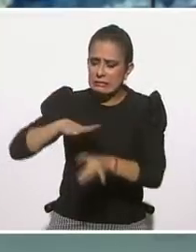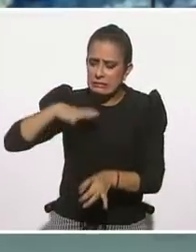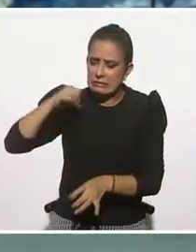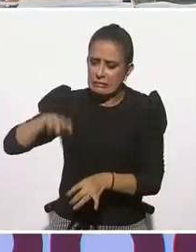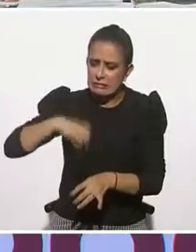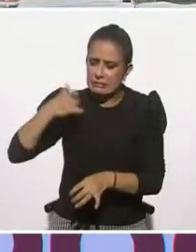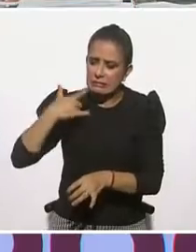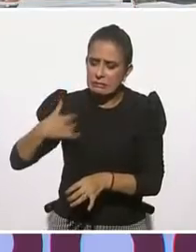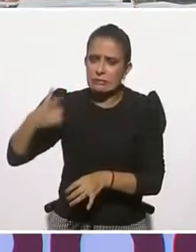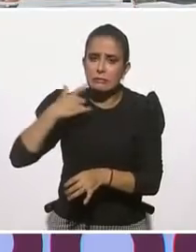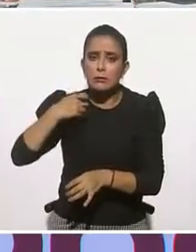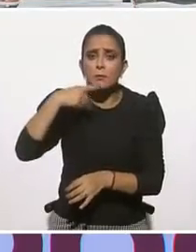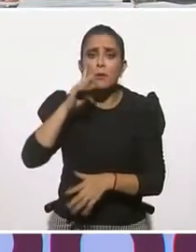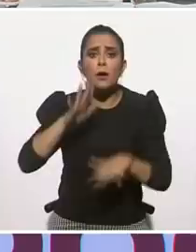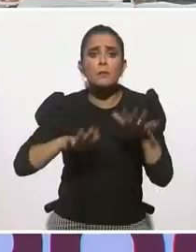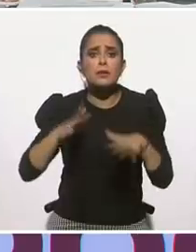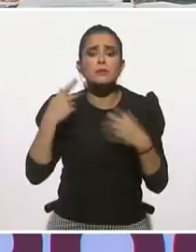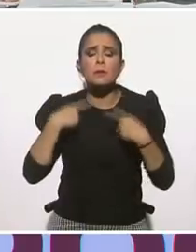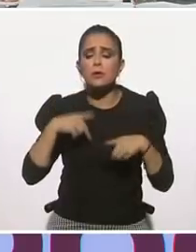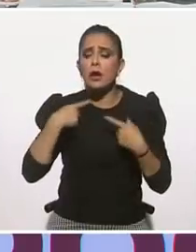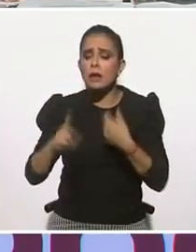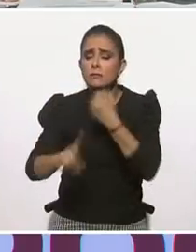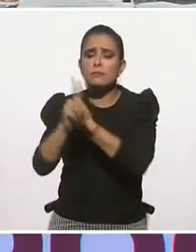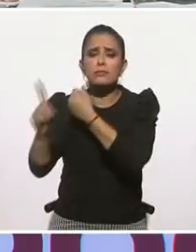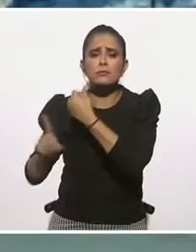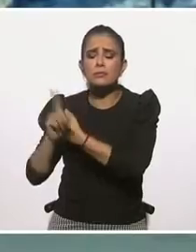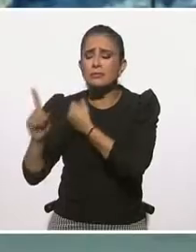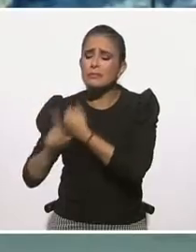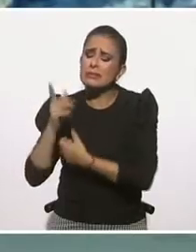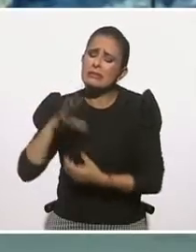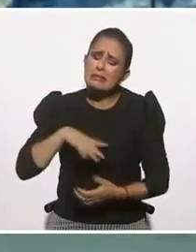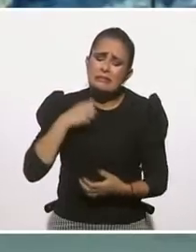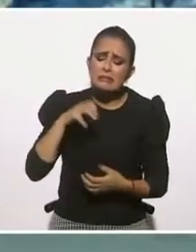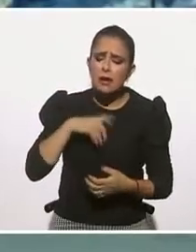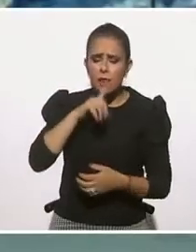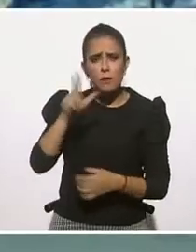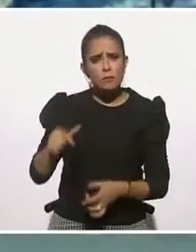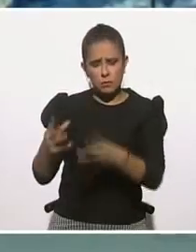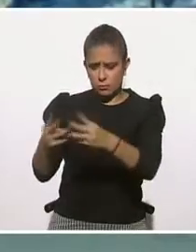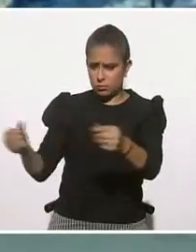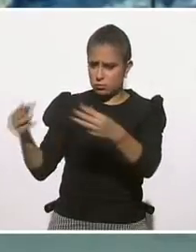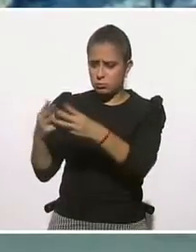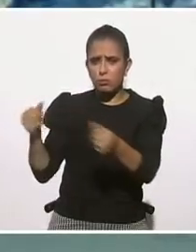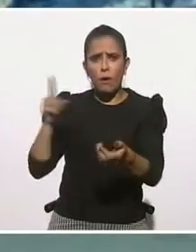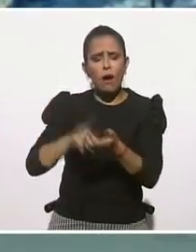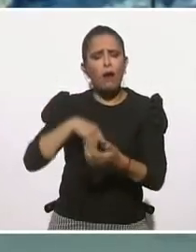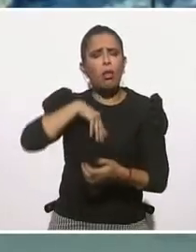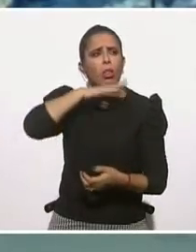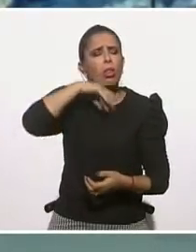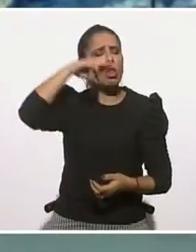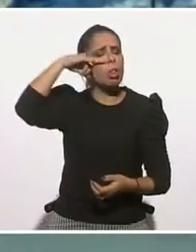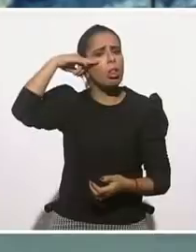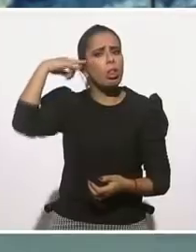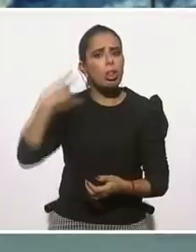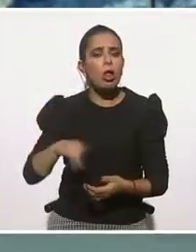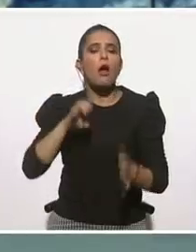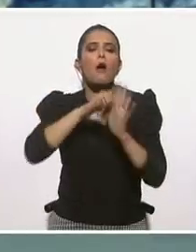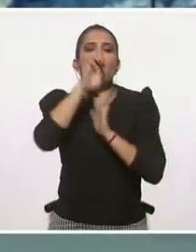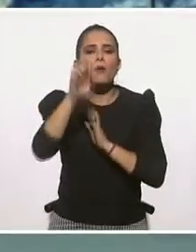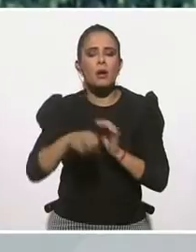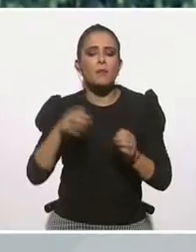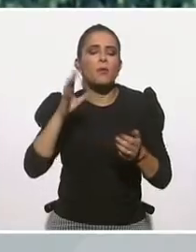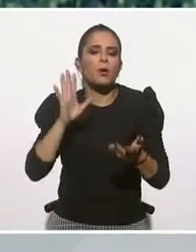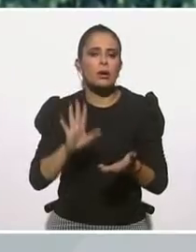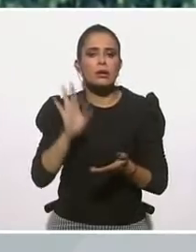estamos ejerciendo resiliencia porque nos recuperamos de algo, sin que nos demos cuenta cómo pasa con el sistema inmune. O no te infectaste. ¿Por qué? Porque tu sistema